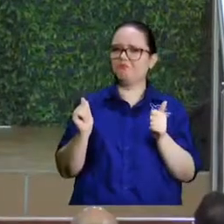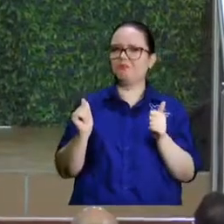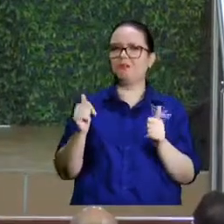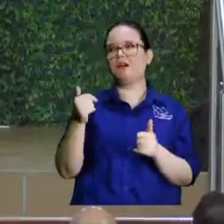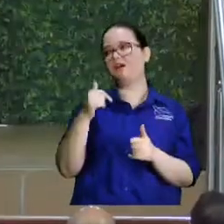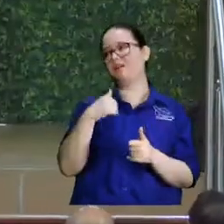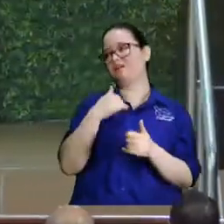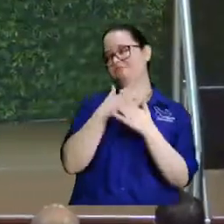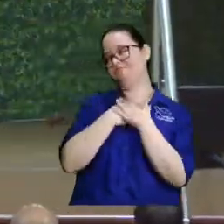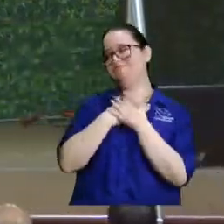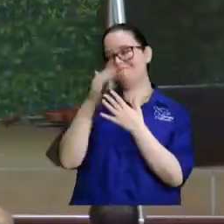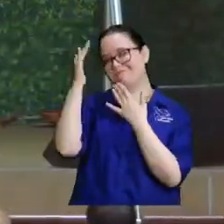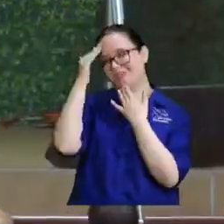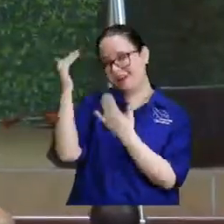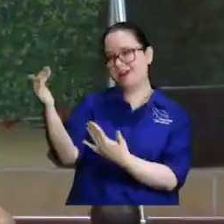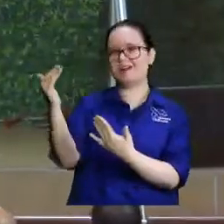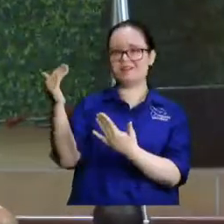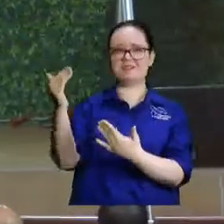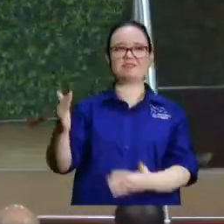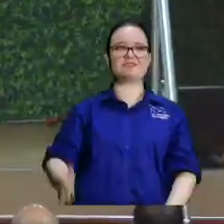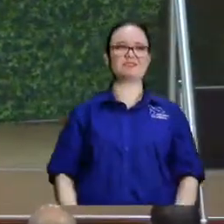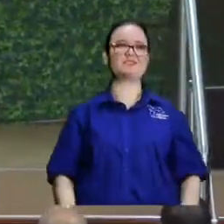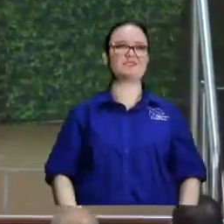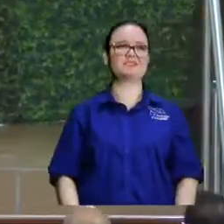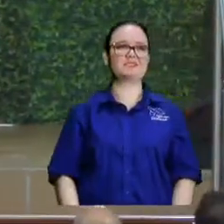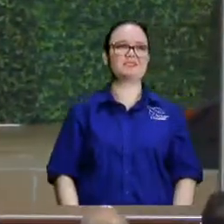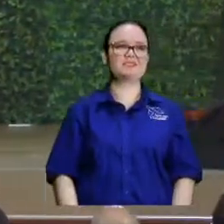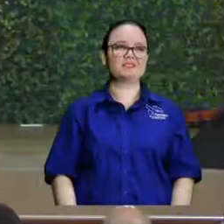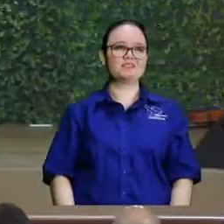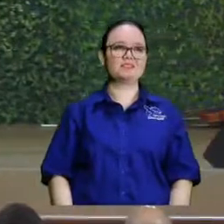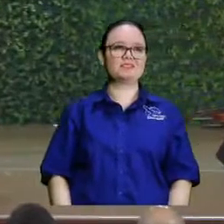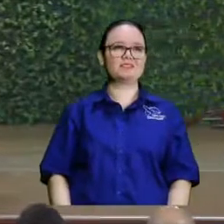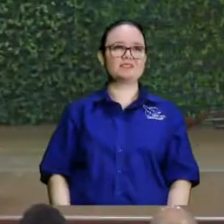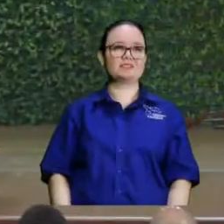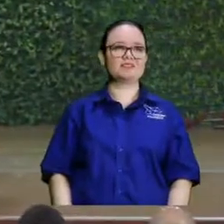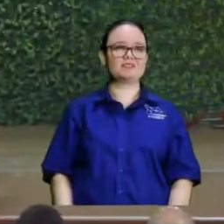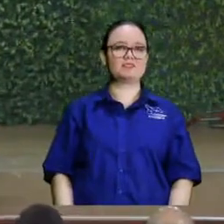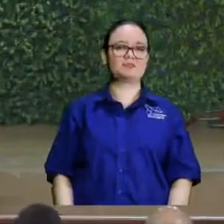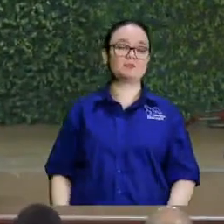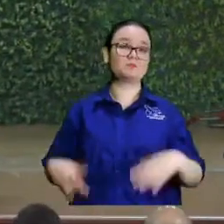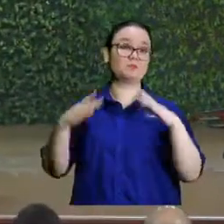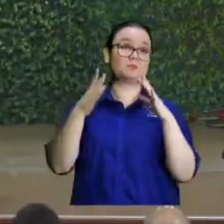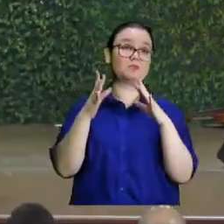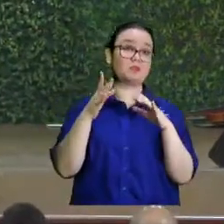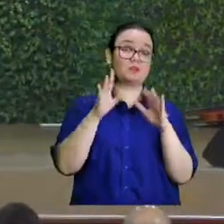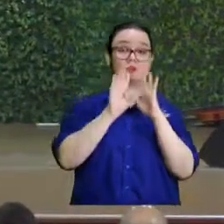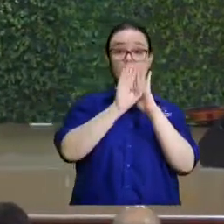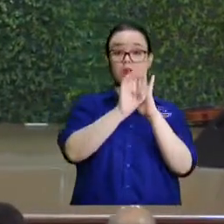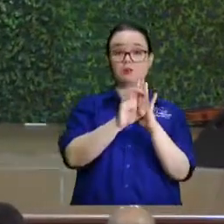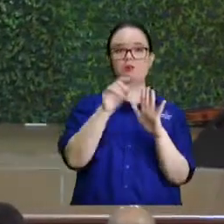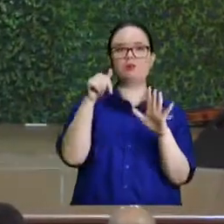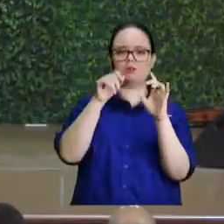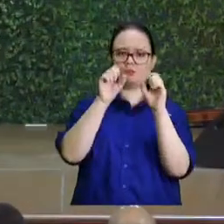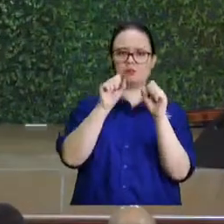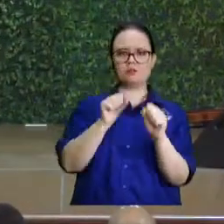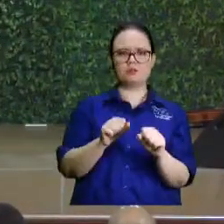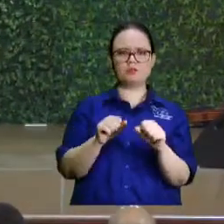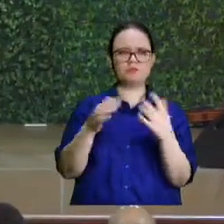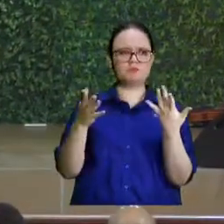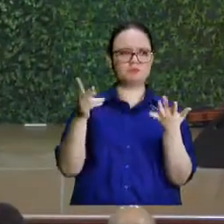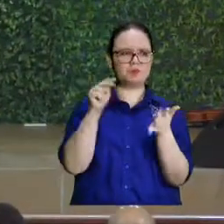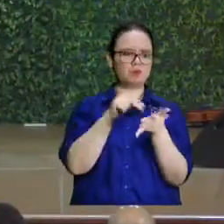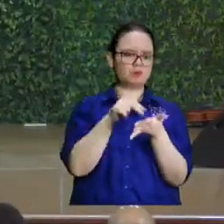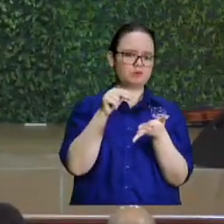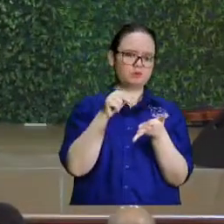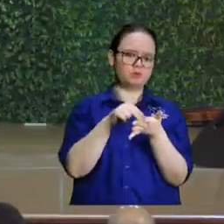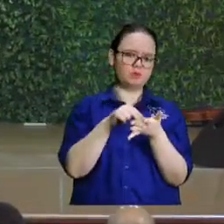Mamá, gracias, oíste. Porque me ofrenda. Y digamos, ahorita podríamos ir, pero si en noviembre bien